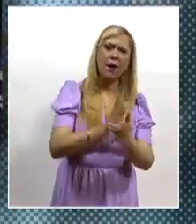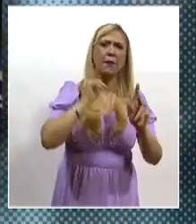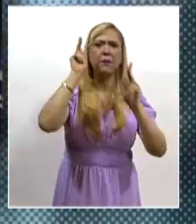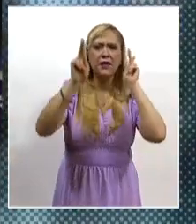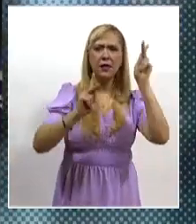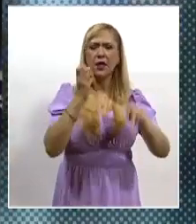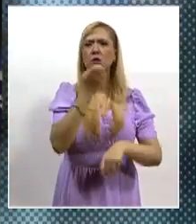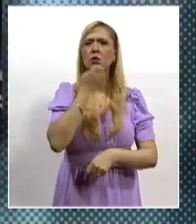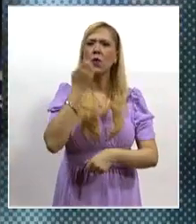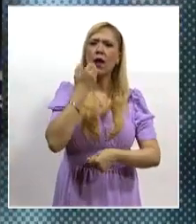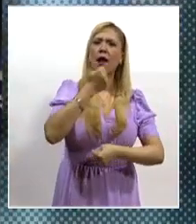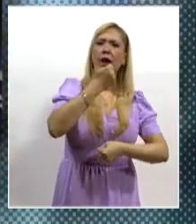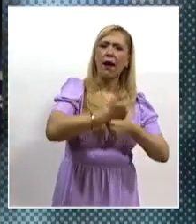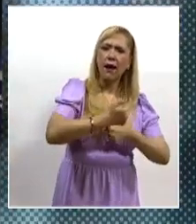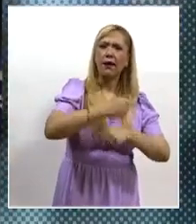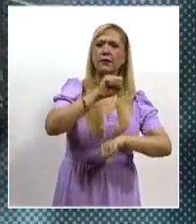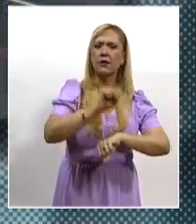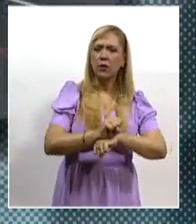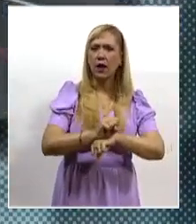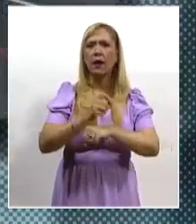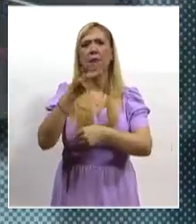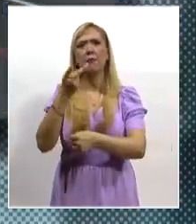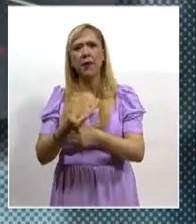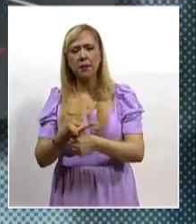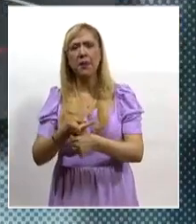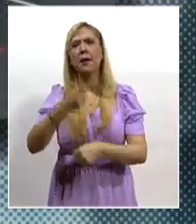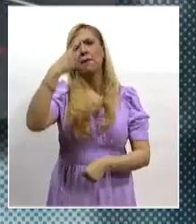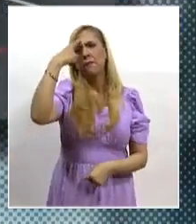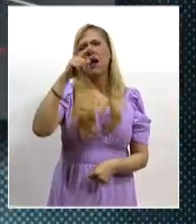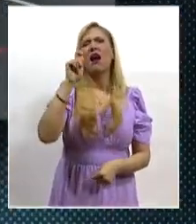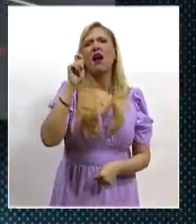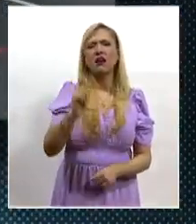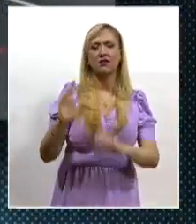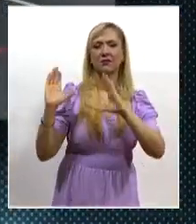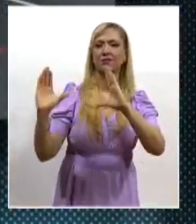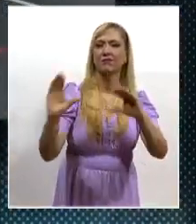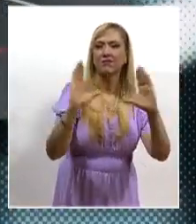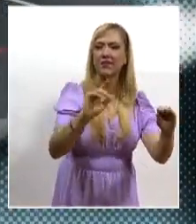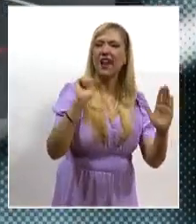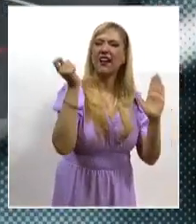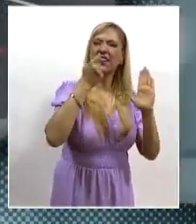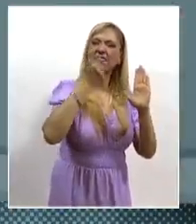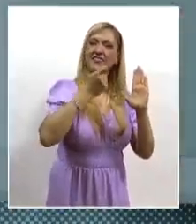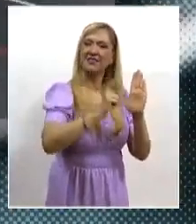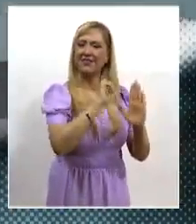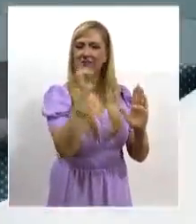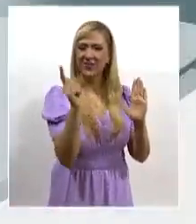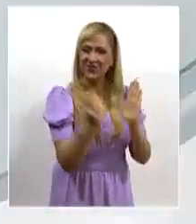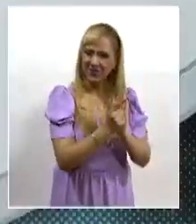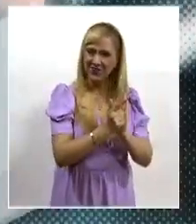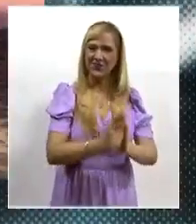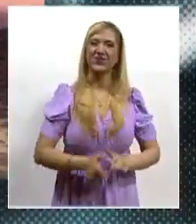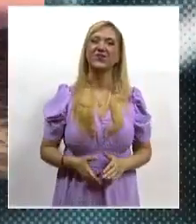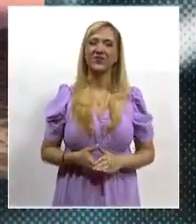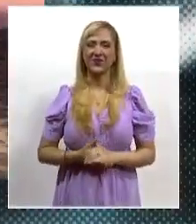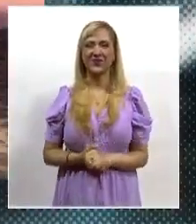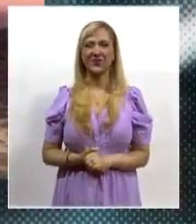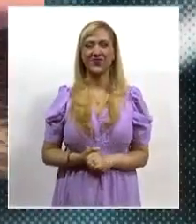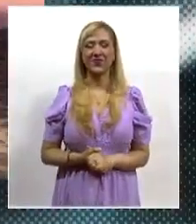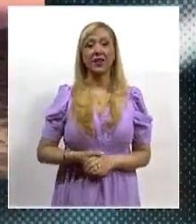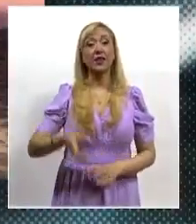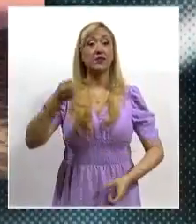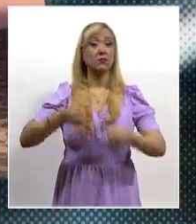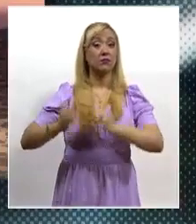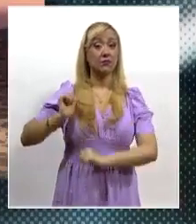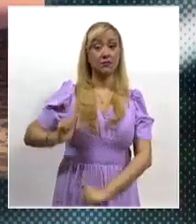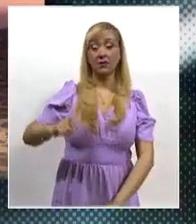educación básica y media superior como parte del programa de fomento a la cultura jurídica. El Poder